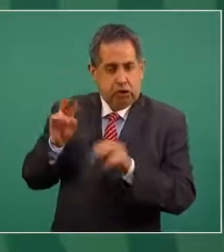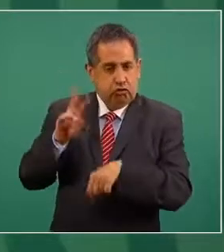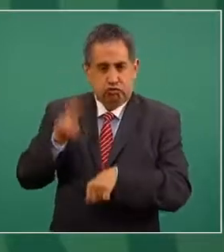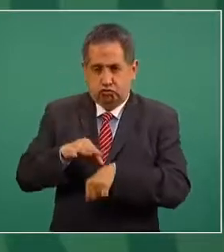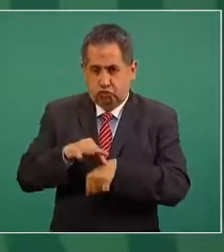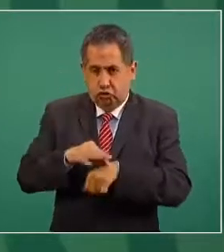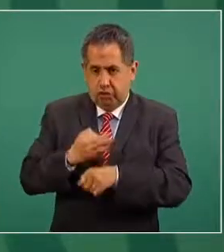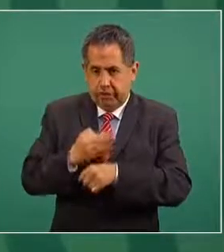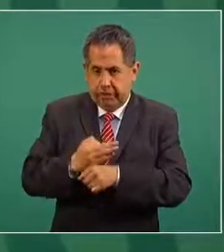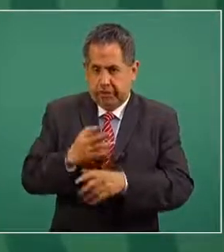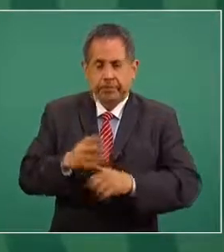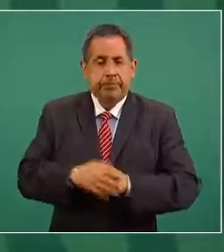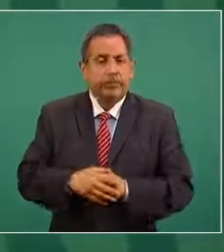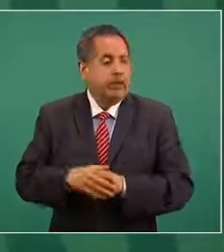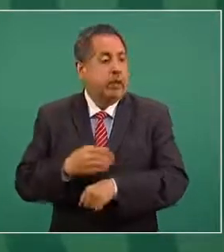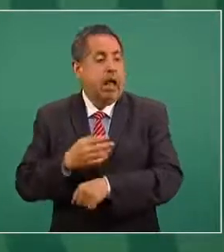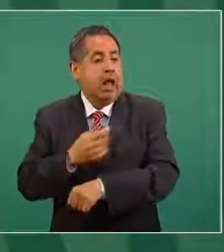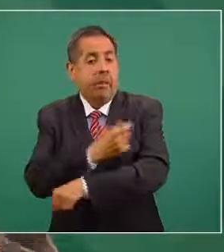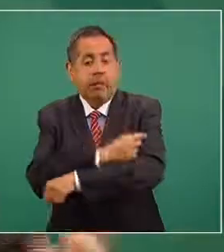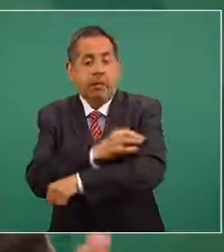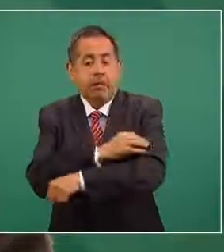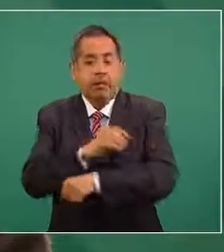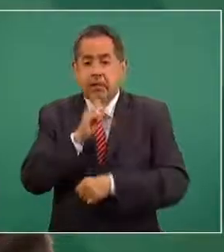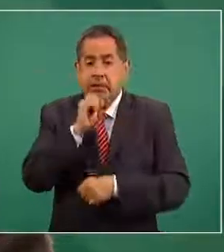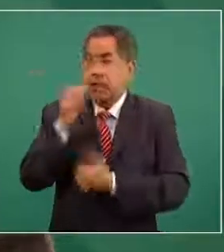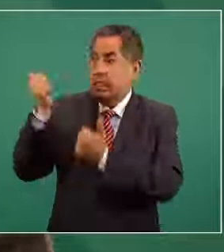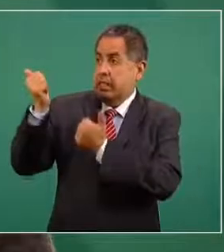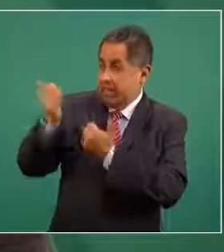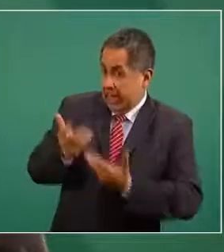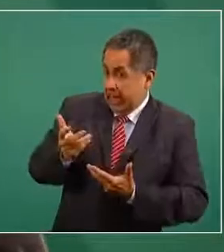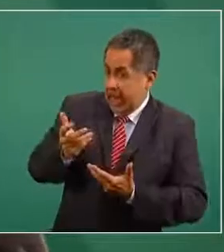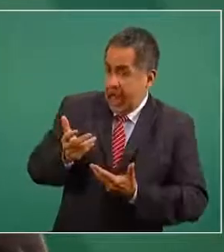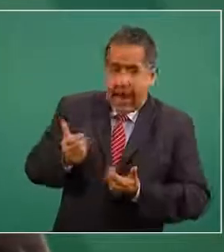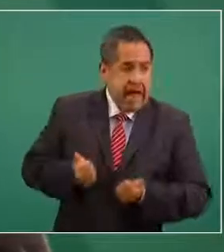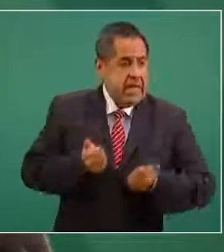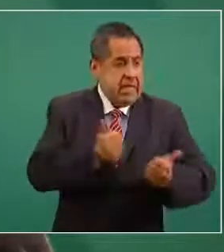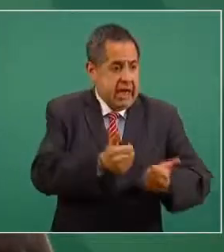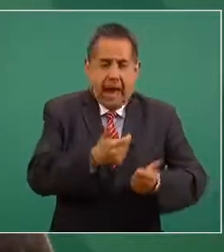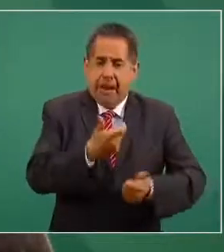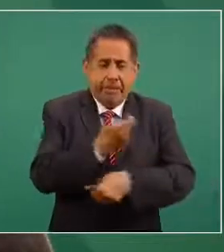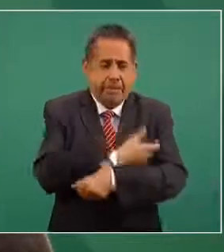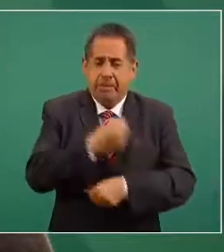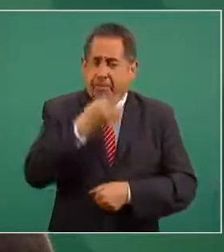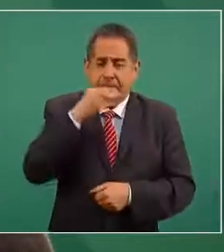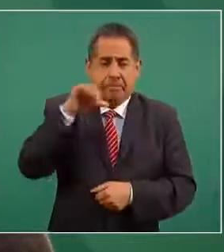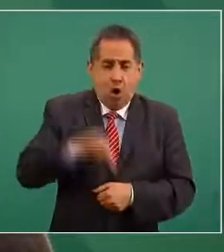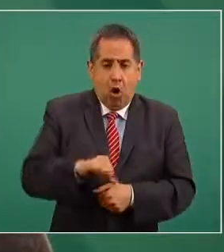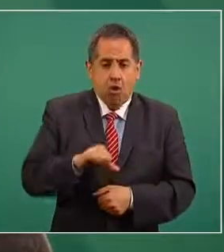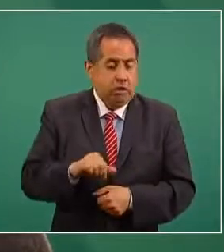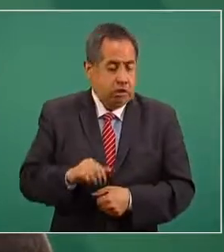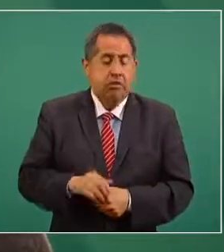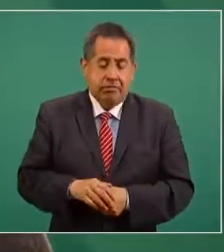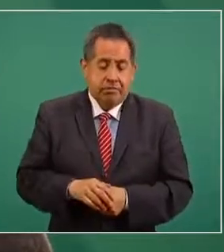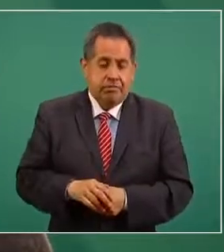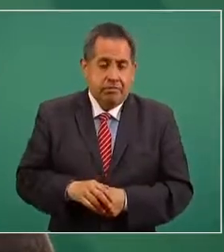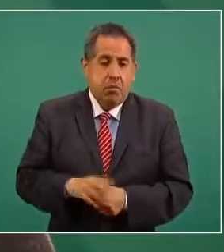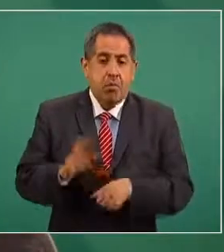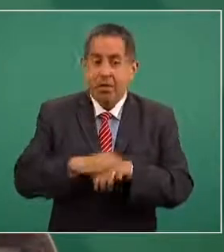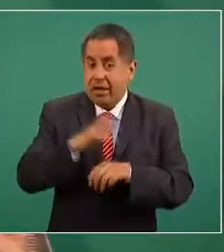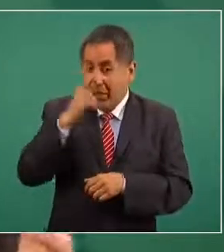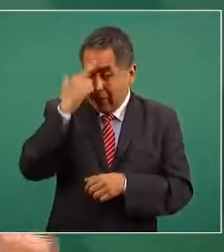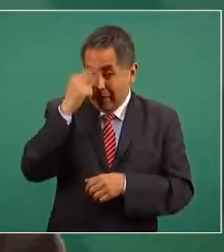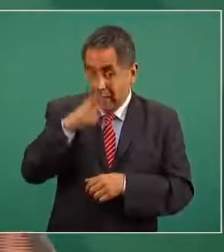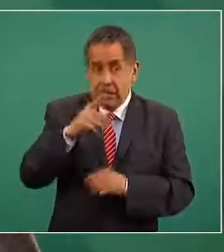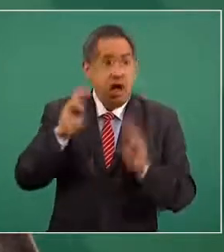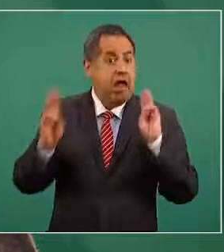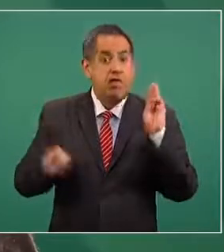real la vacuna está siendo utilizada tan pronto llega y esto es muy importante porque uno de los factores limitantes que